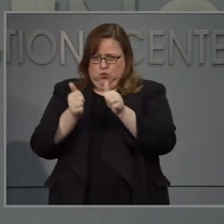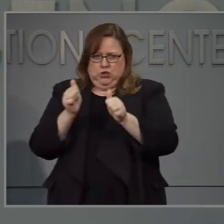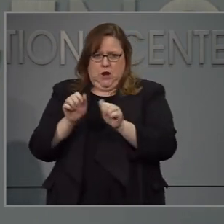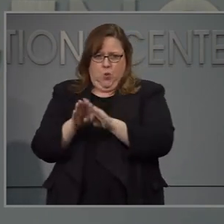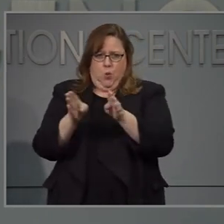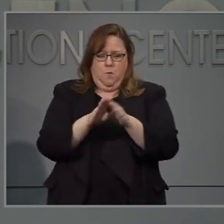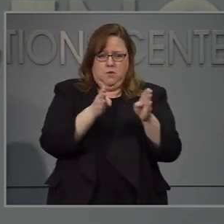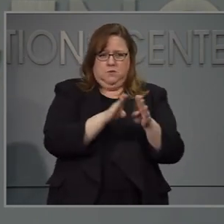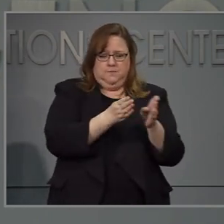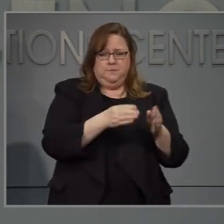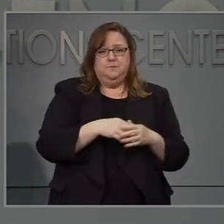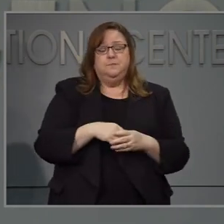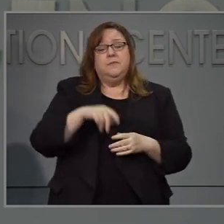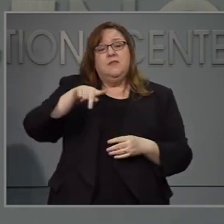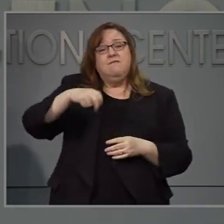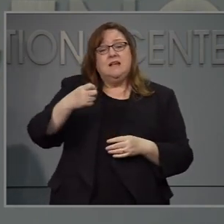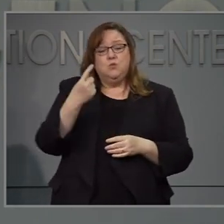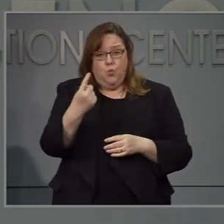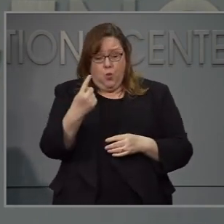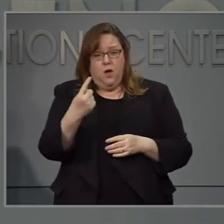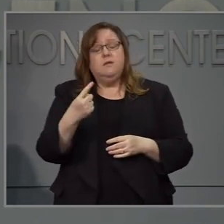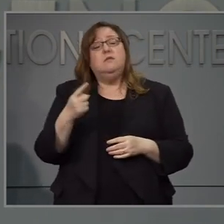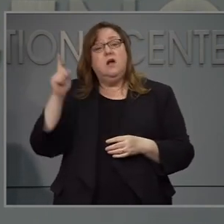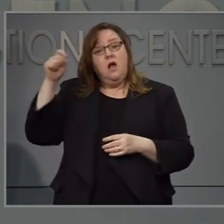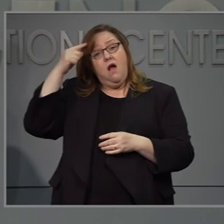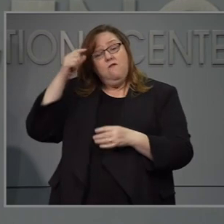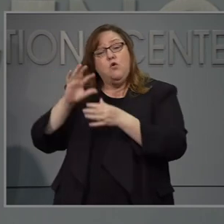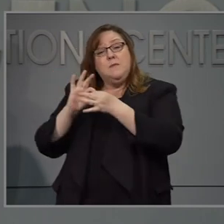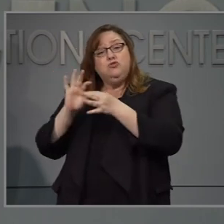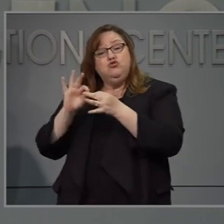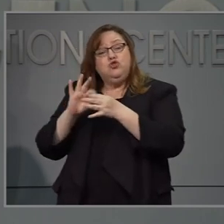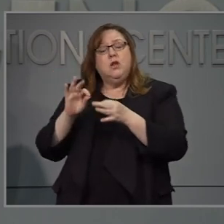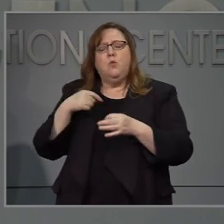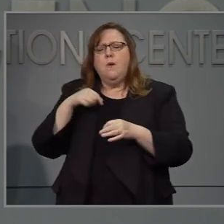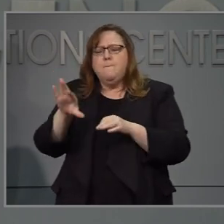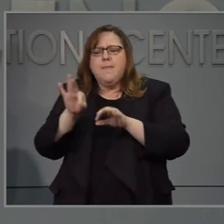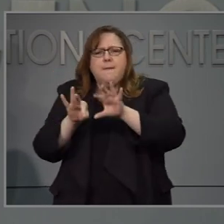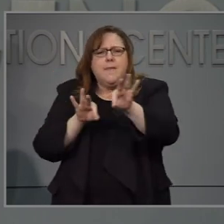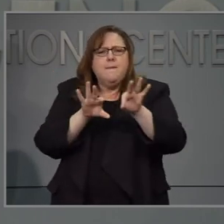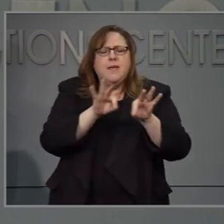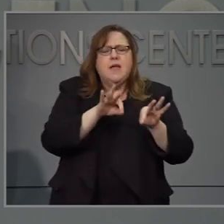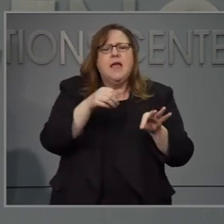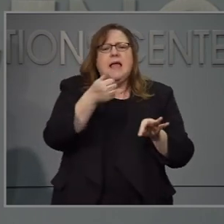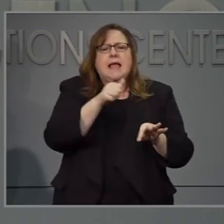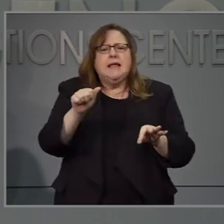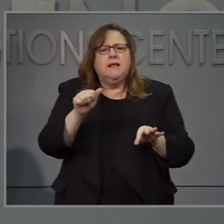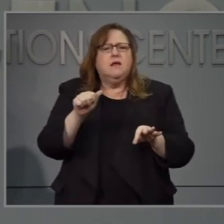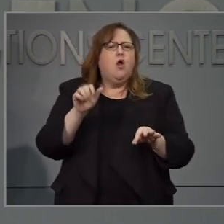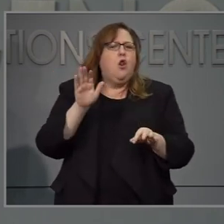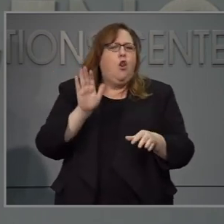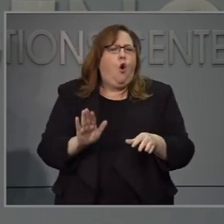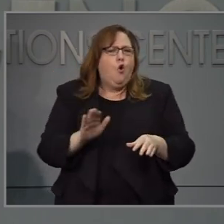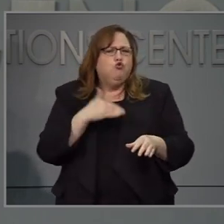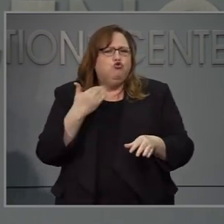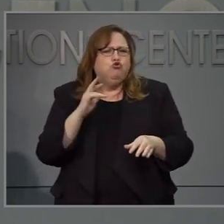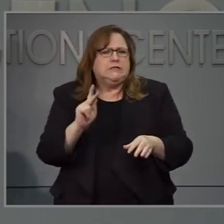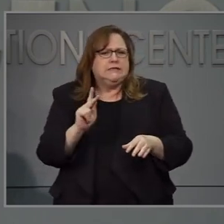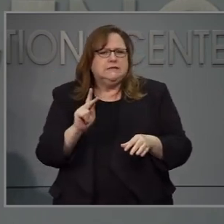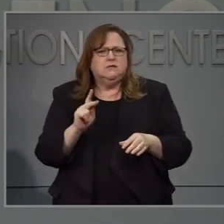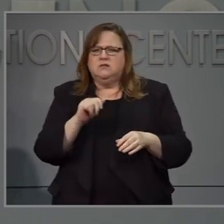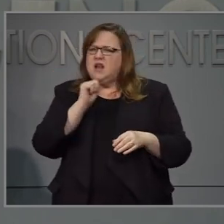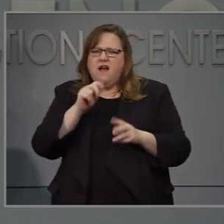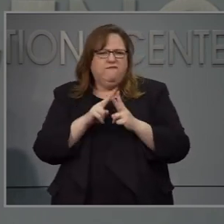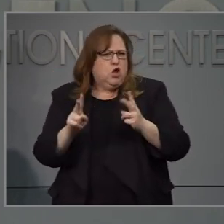gradual. Es por eso que en la fase uno, como mencionó el gobernador, comenzamos con actividades de menor riesgo, en donde la gente